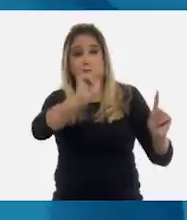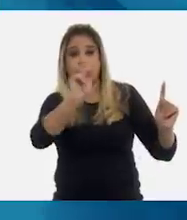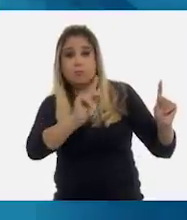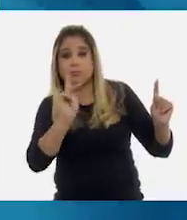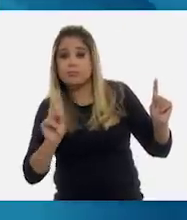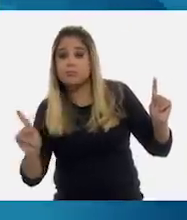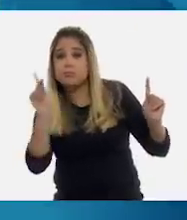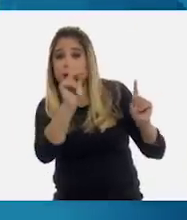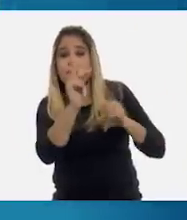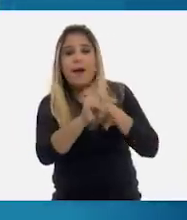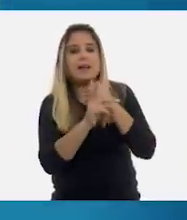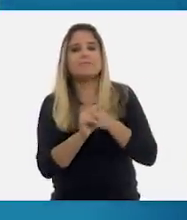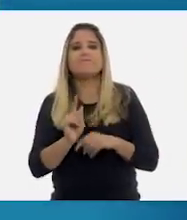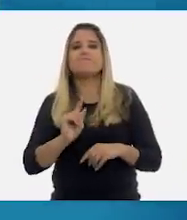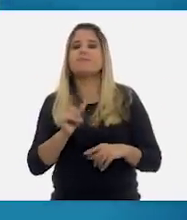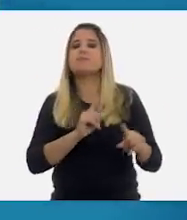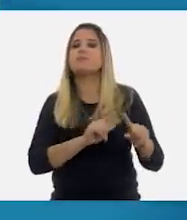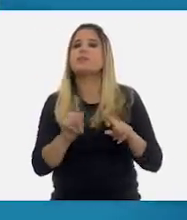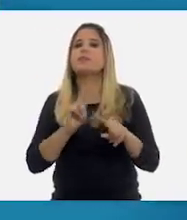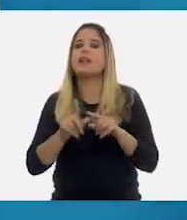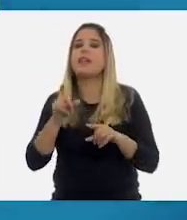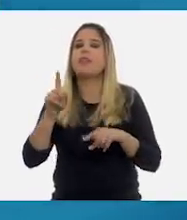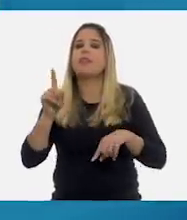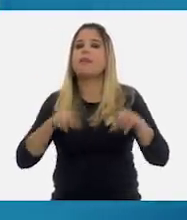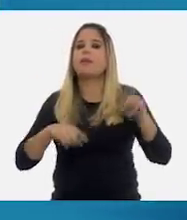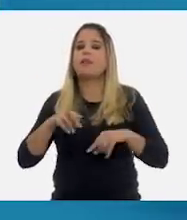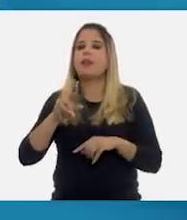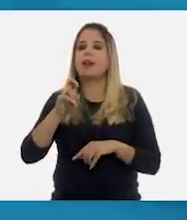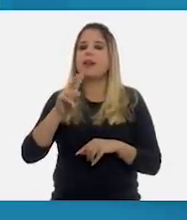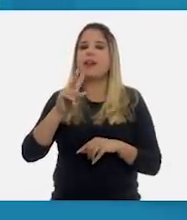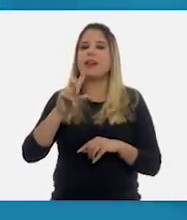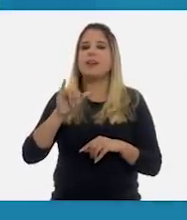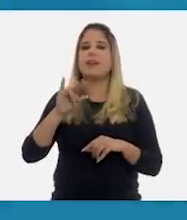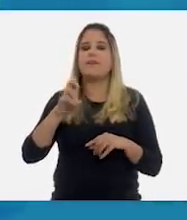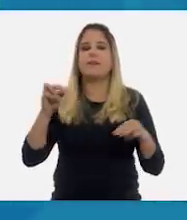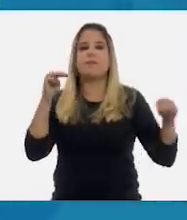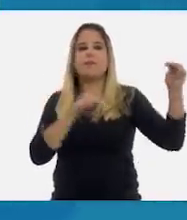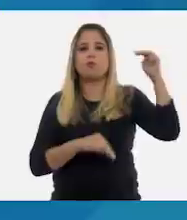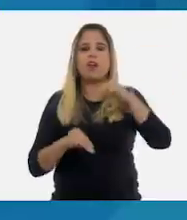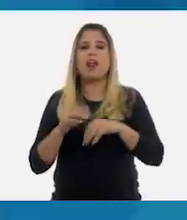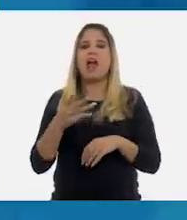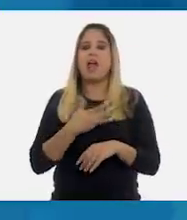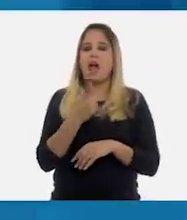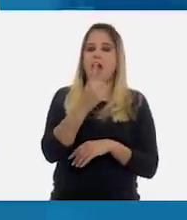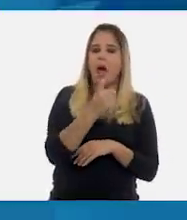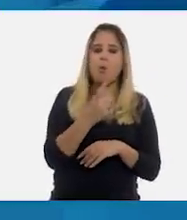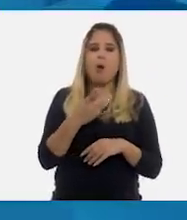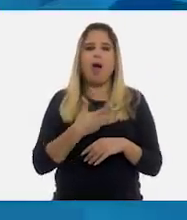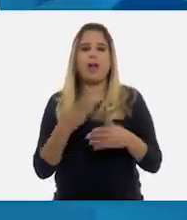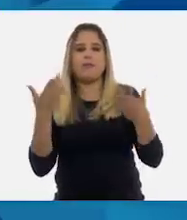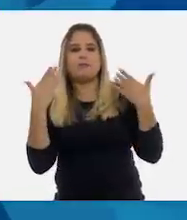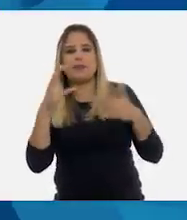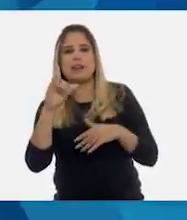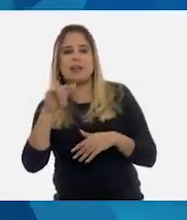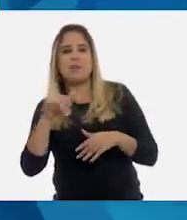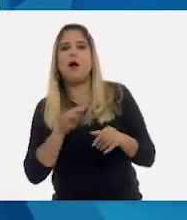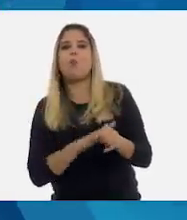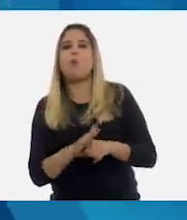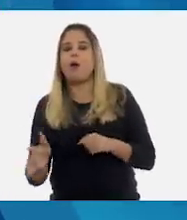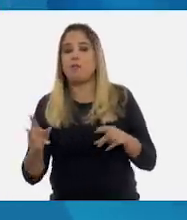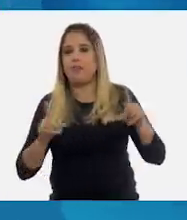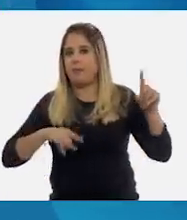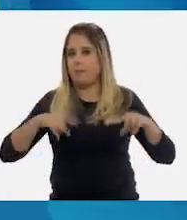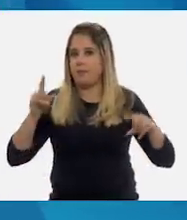el país y esto depende del relieve, la disponibilidad de agua y el clima. Ah, ya veo, maestra.